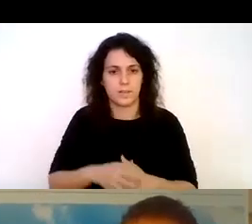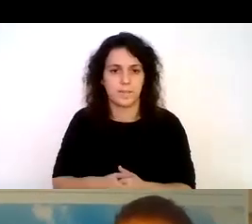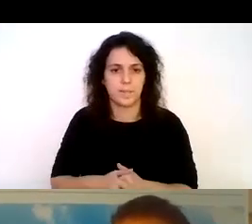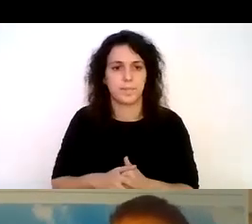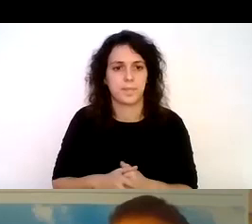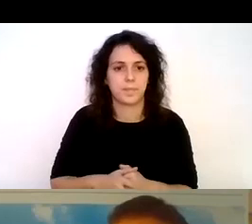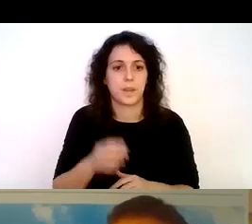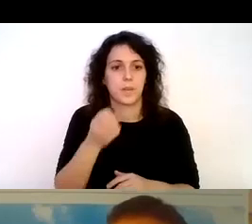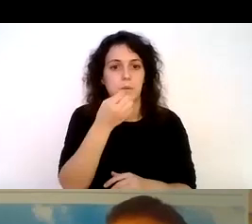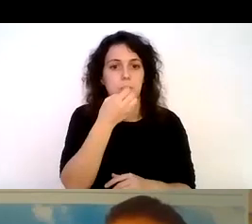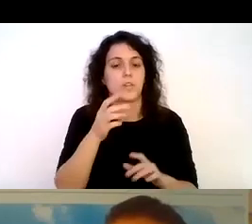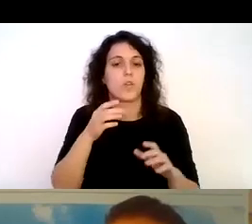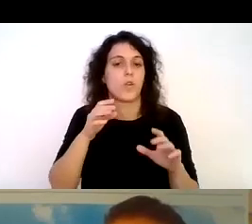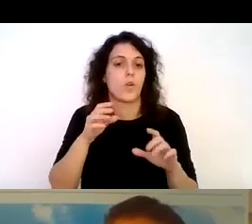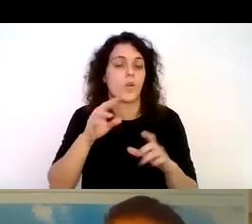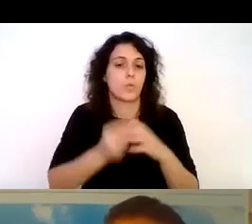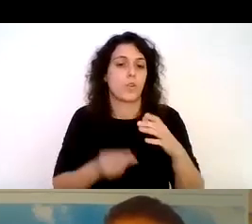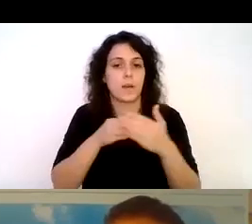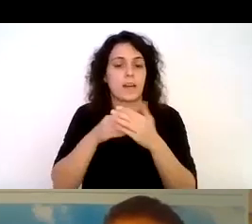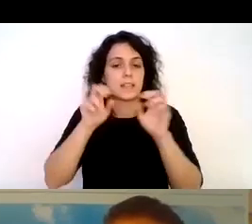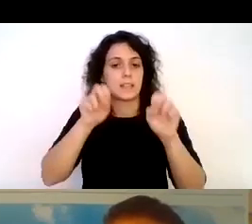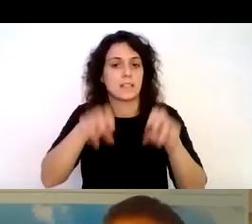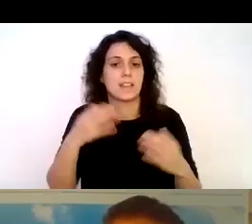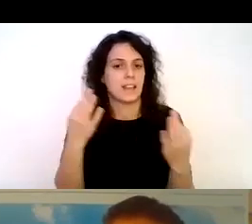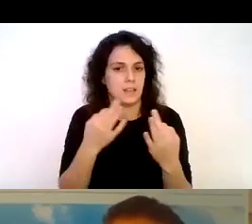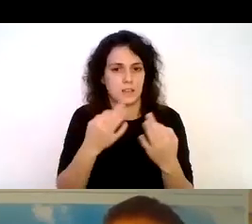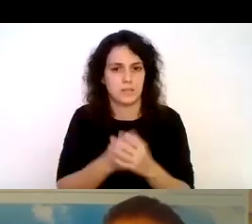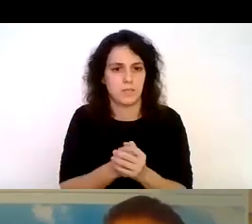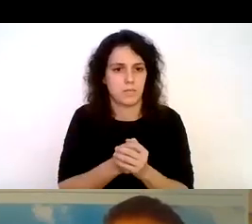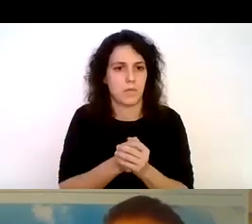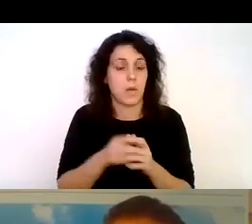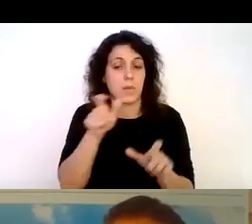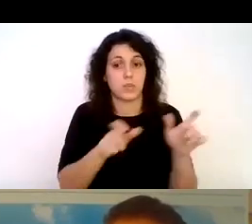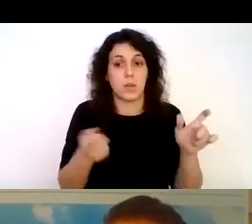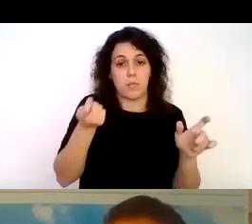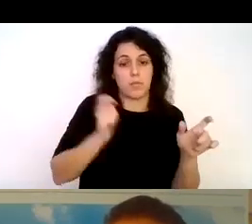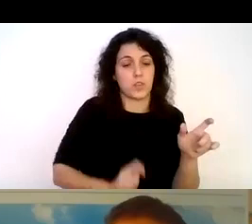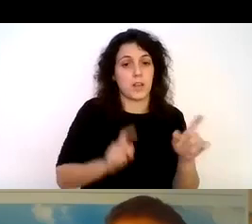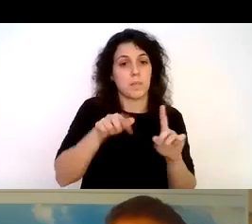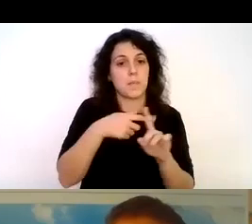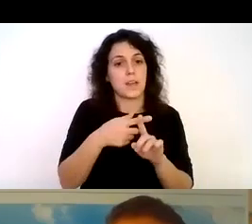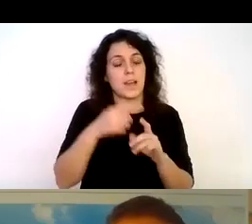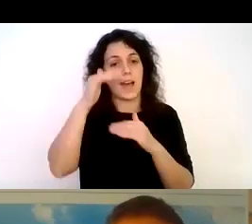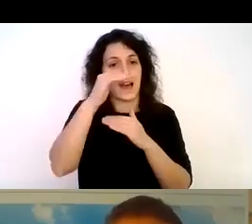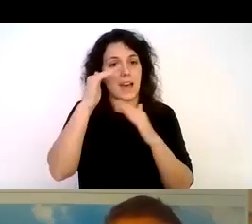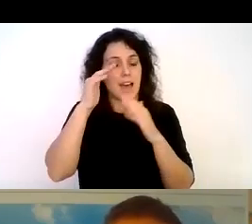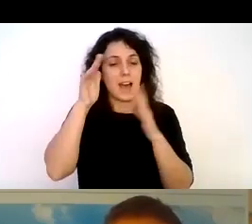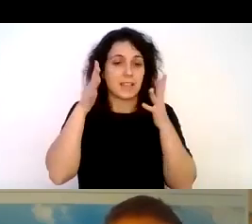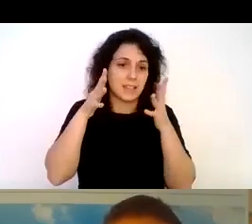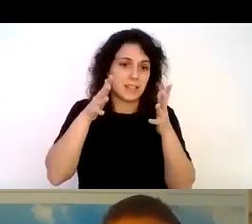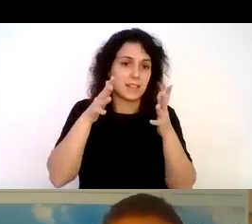Bueno aquí Buceo Sin Barreras es una red de profesionales y asistentes especializados en buceo adaptado